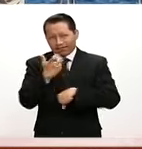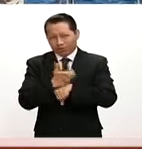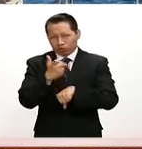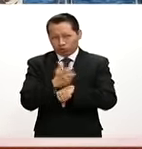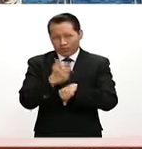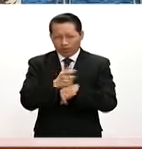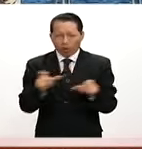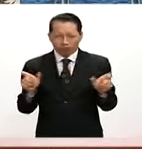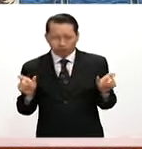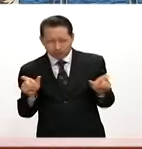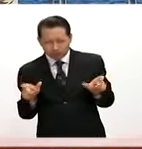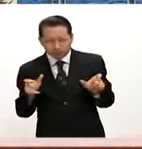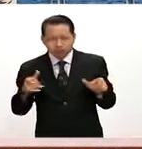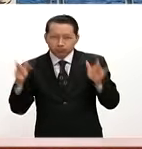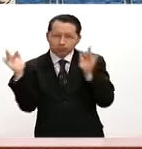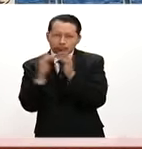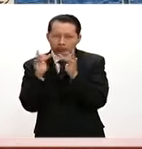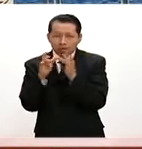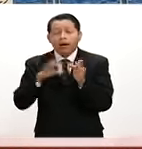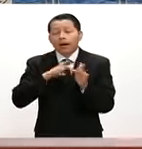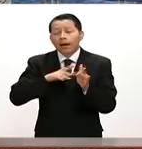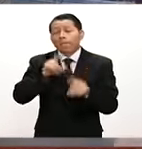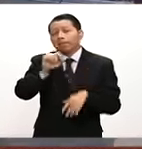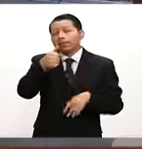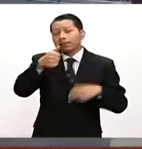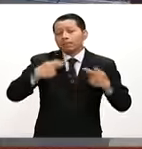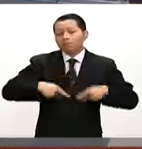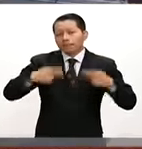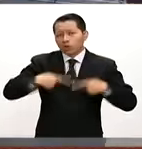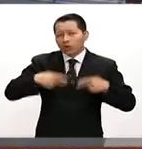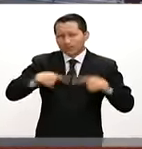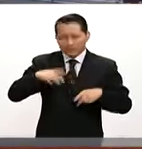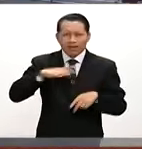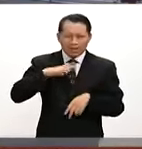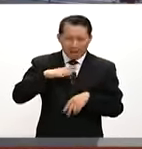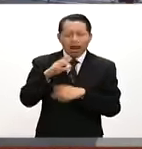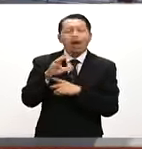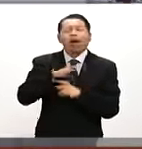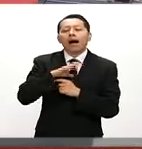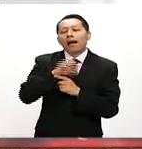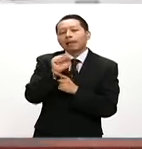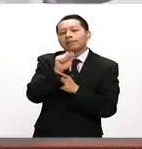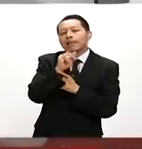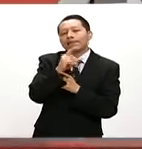En el operativo se rescataron a 26 tripulantes procedentes de San Diego, California.